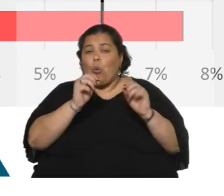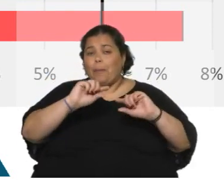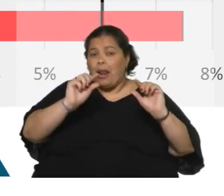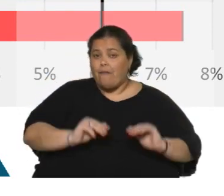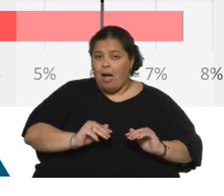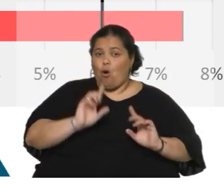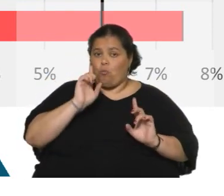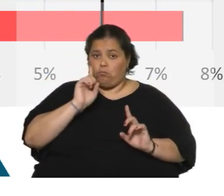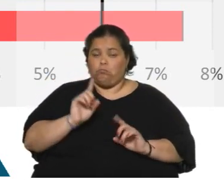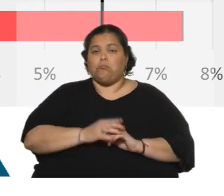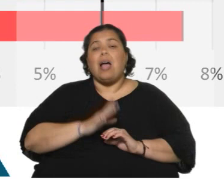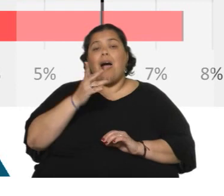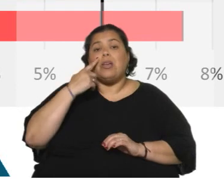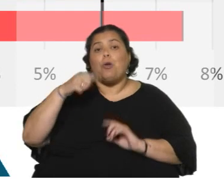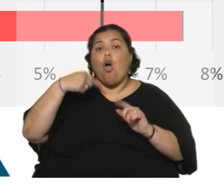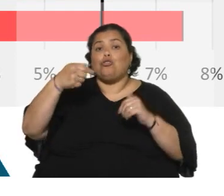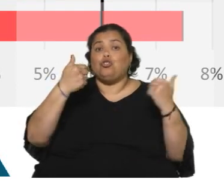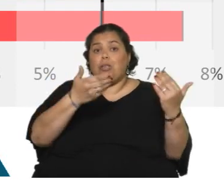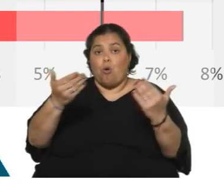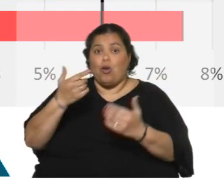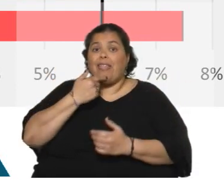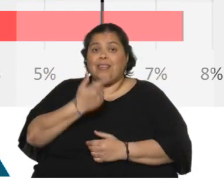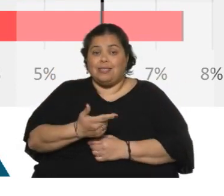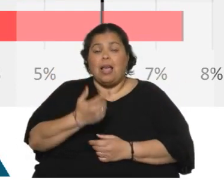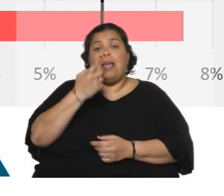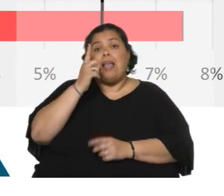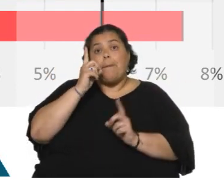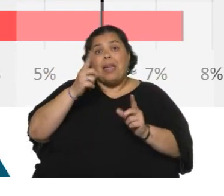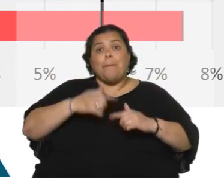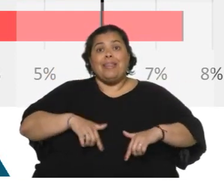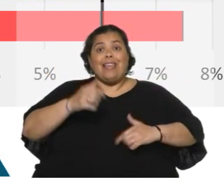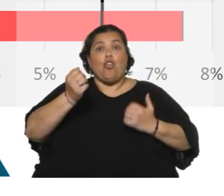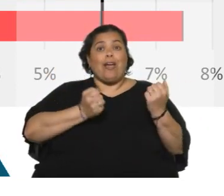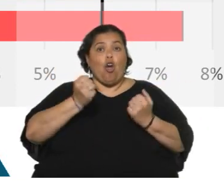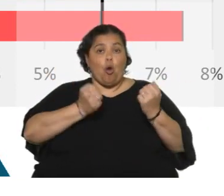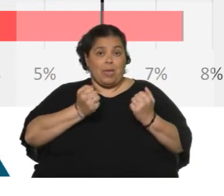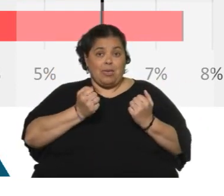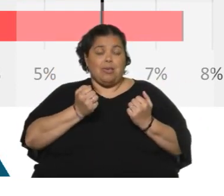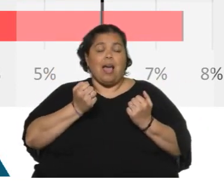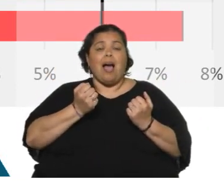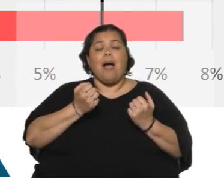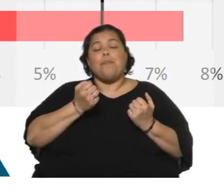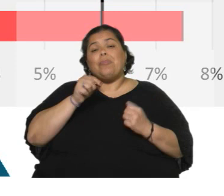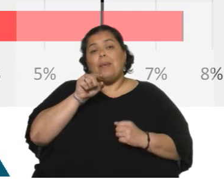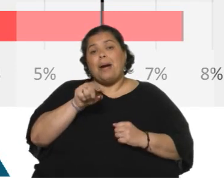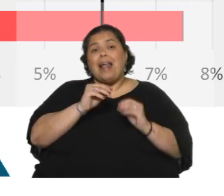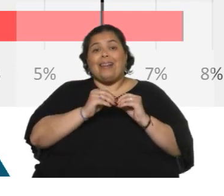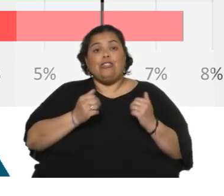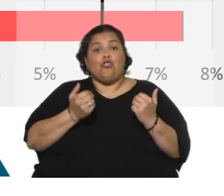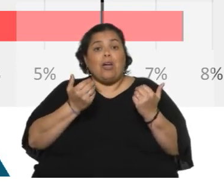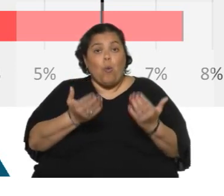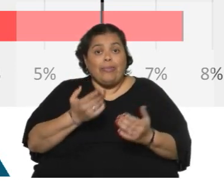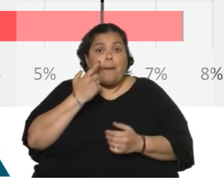cosa. Veamos qué pasa en las próximas entregas. Y las estimaciones del Ministerio de Economía y Finanzas en la rendición de cuentas parecen quedar